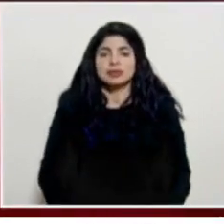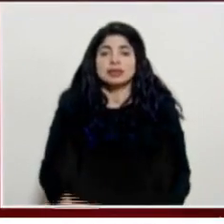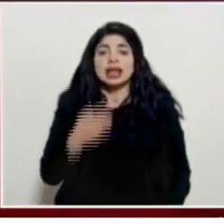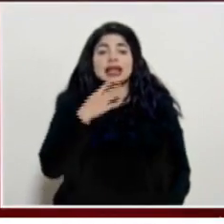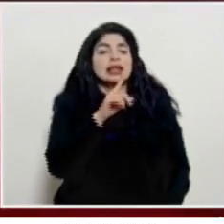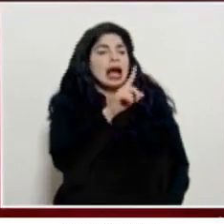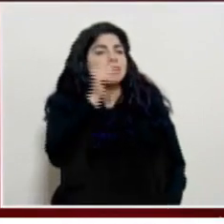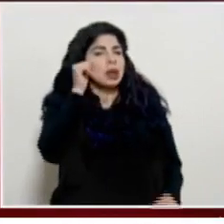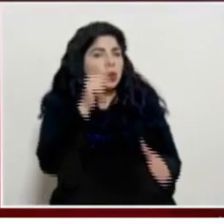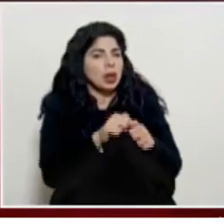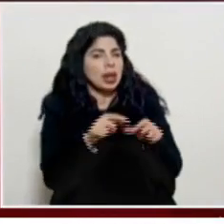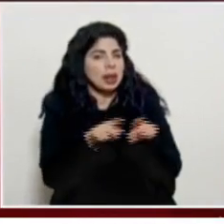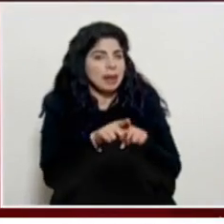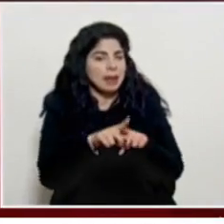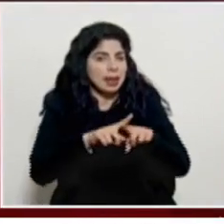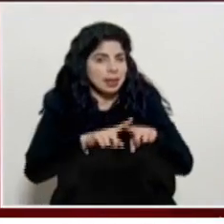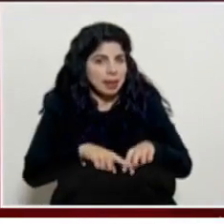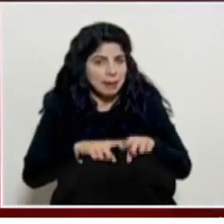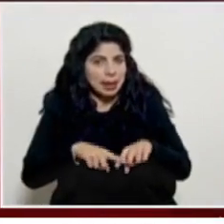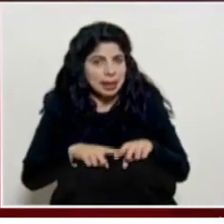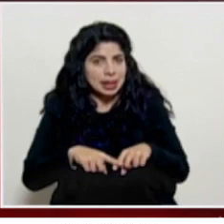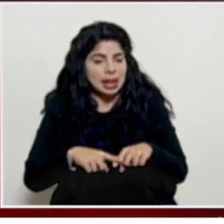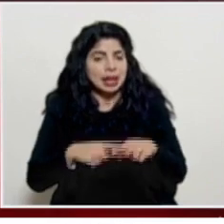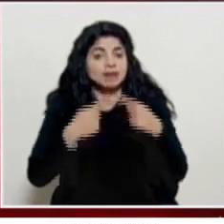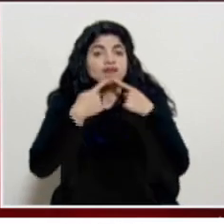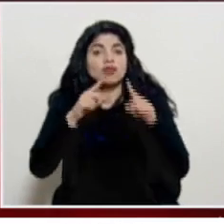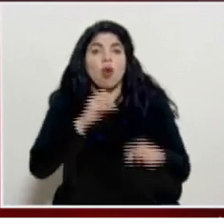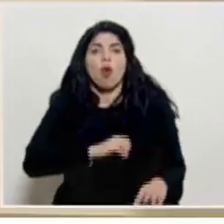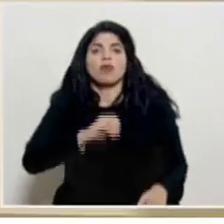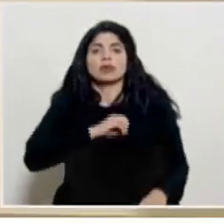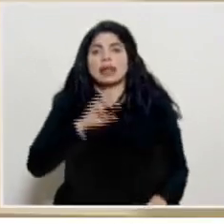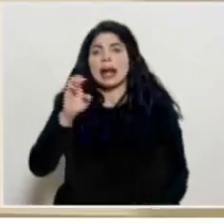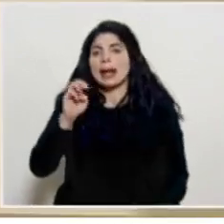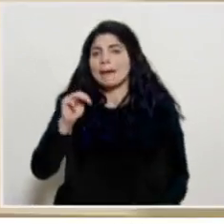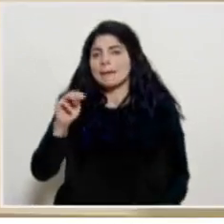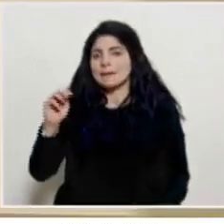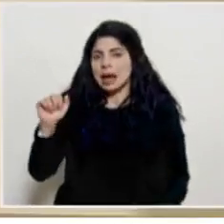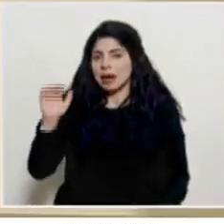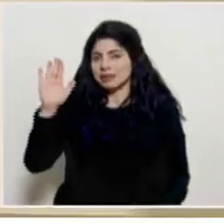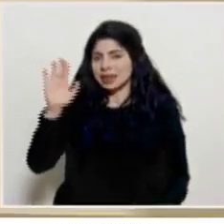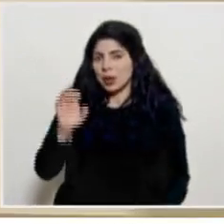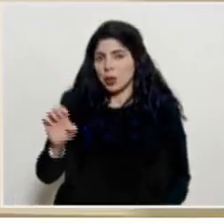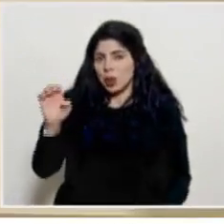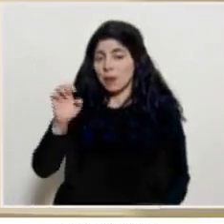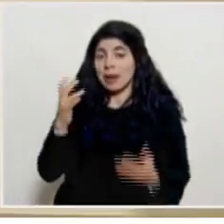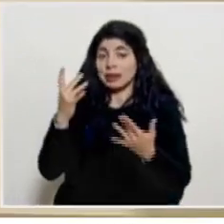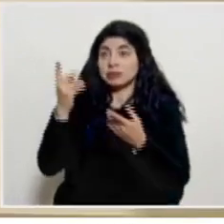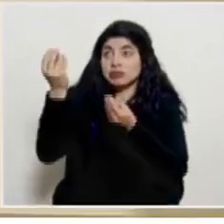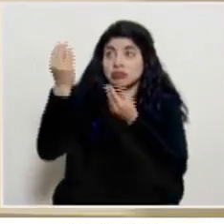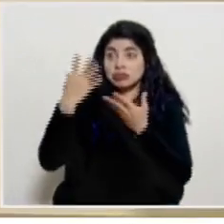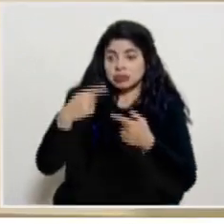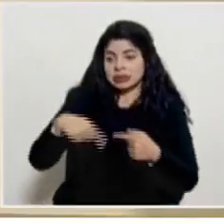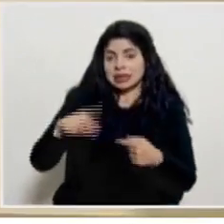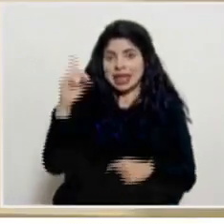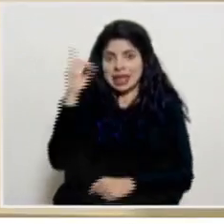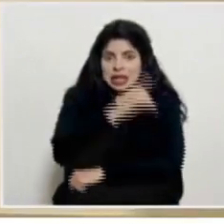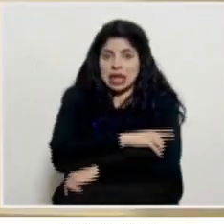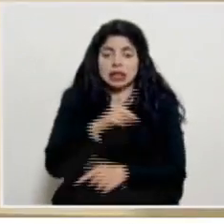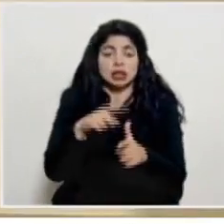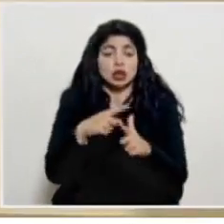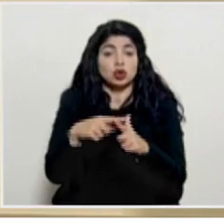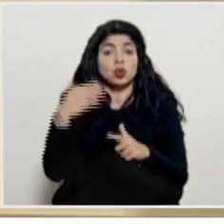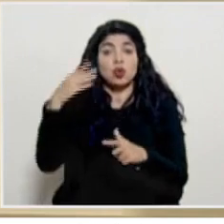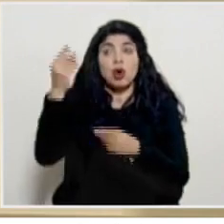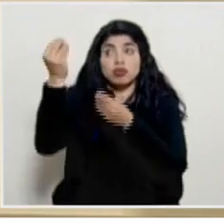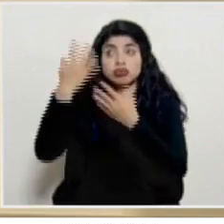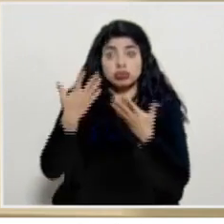recuérdese que también depende del pronunciamiento oficial de la EMA de la europea se espera que estén estos días entonces después